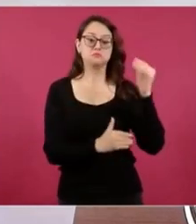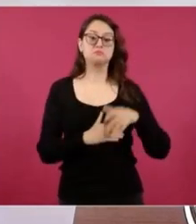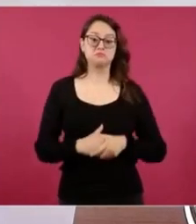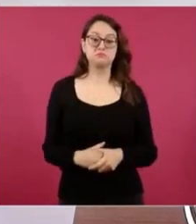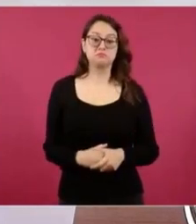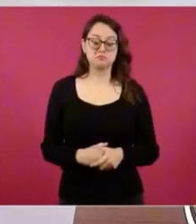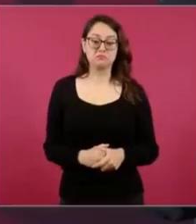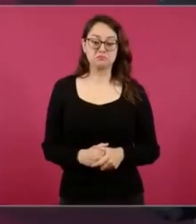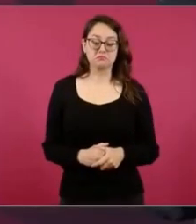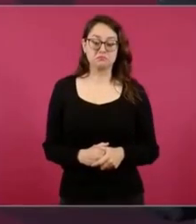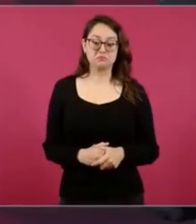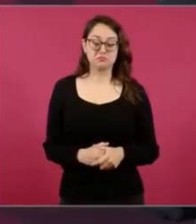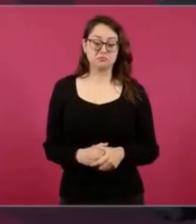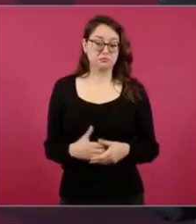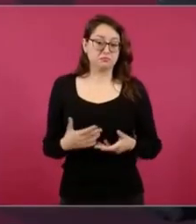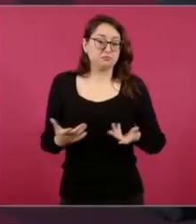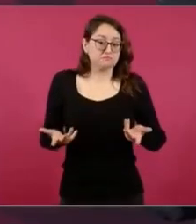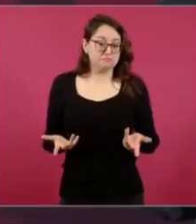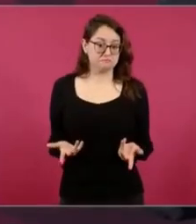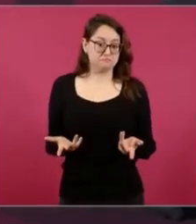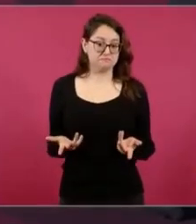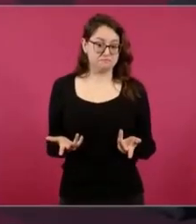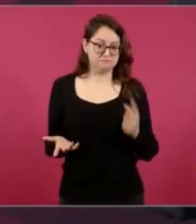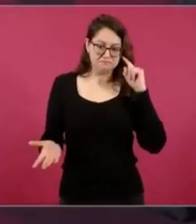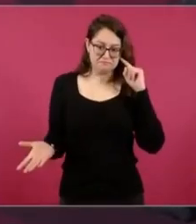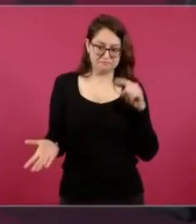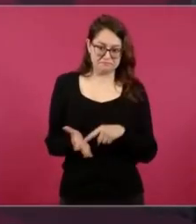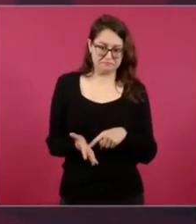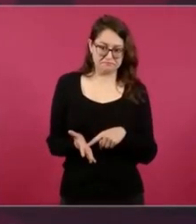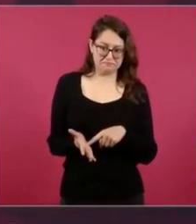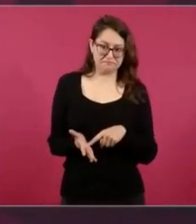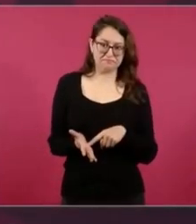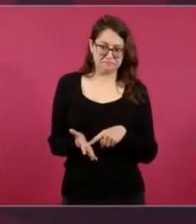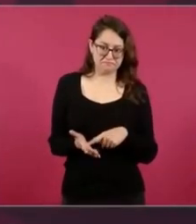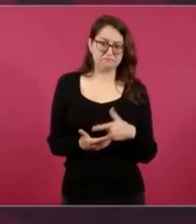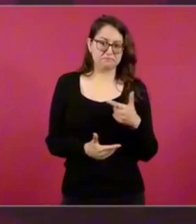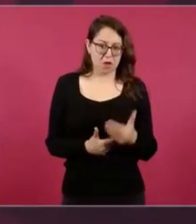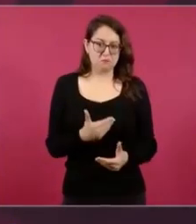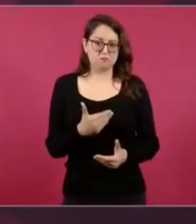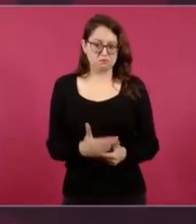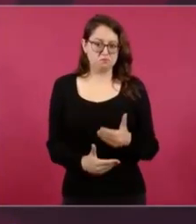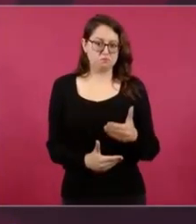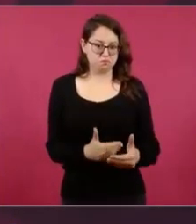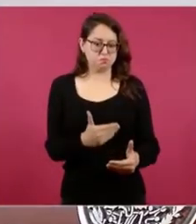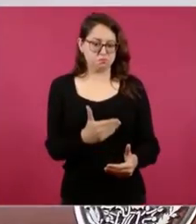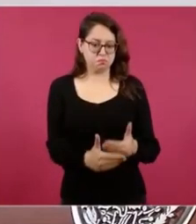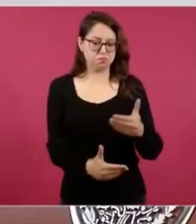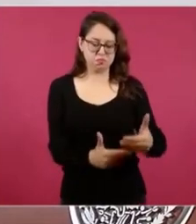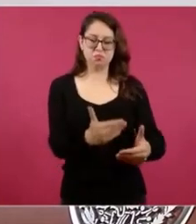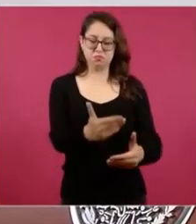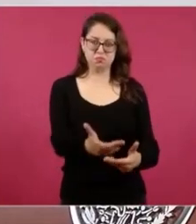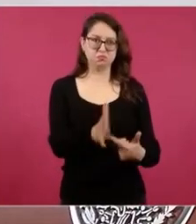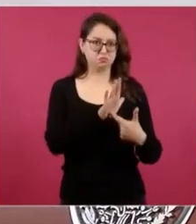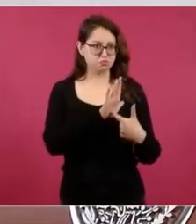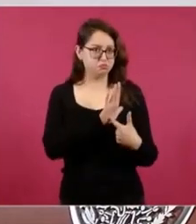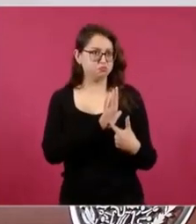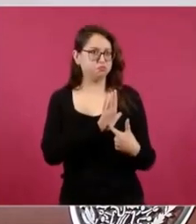Creo que vamos a avanzar en México y vamos a dar un ejemplo